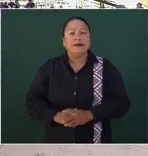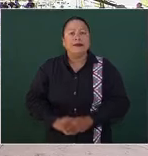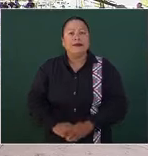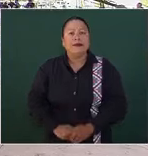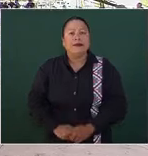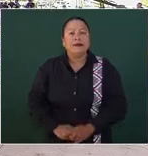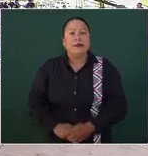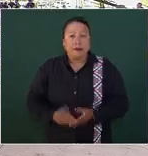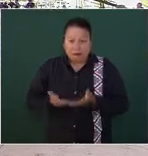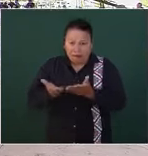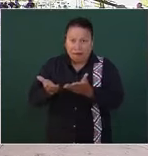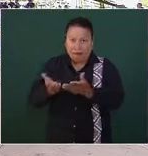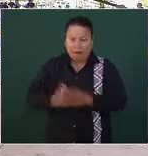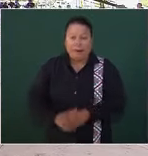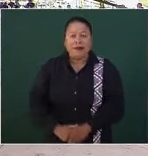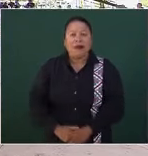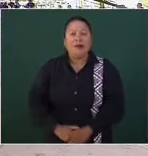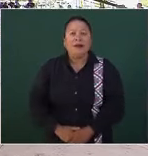Adelante.